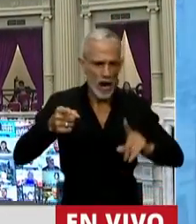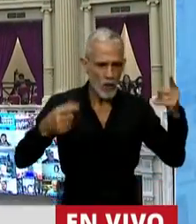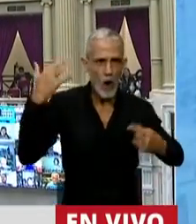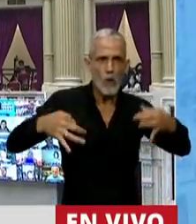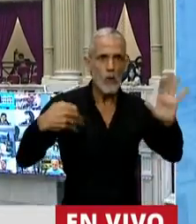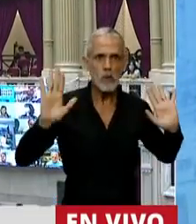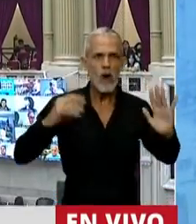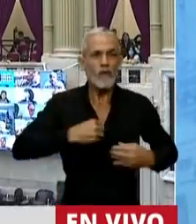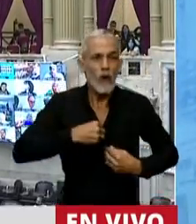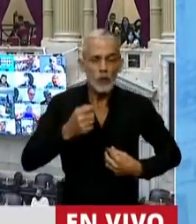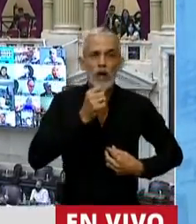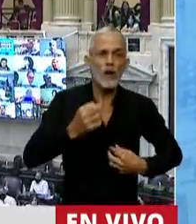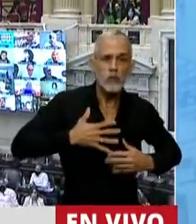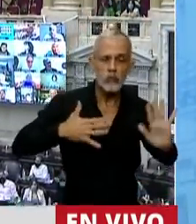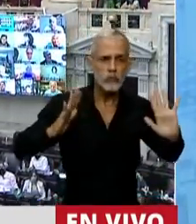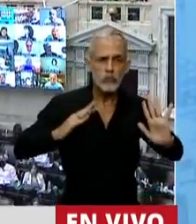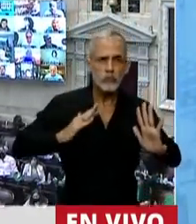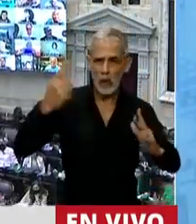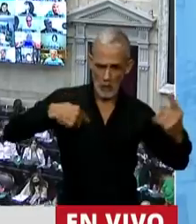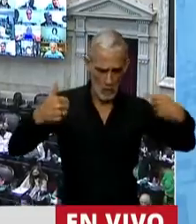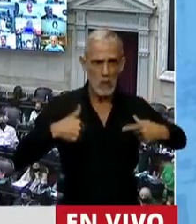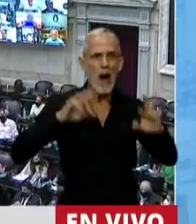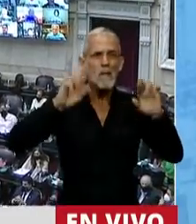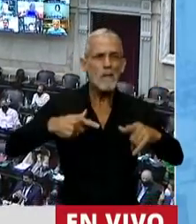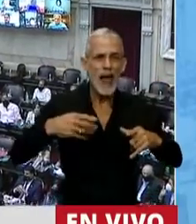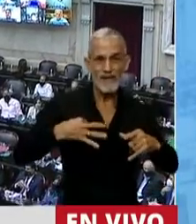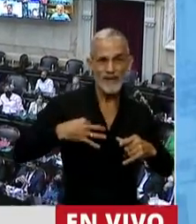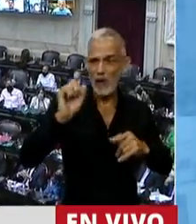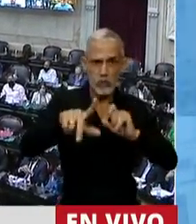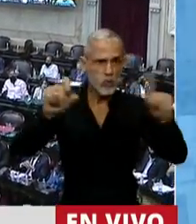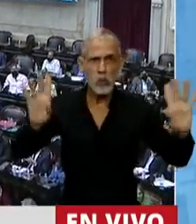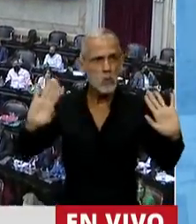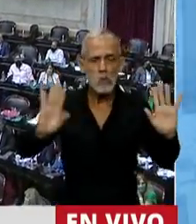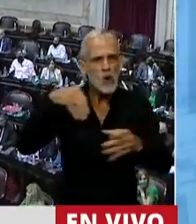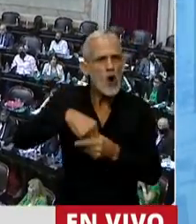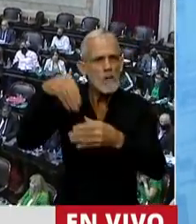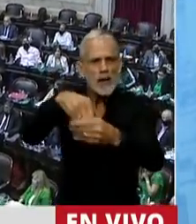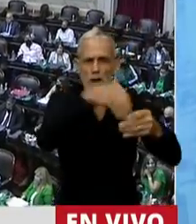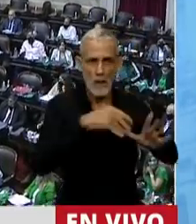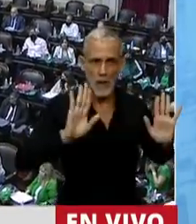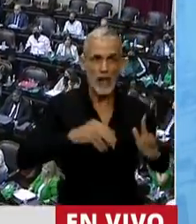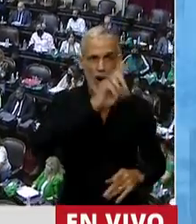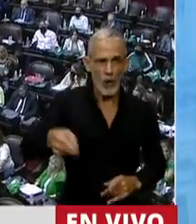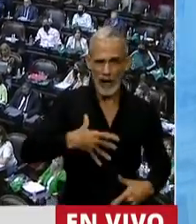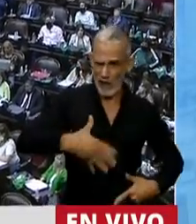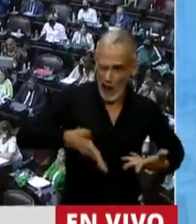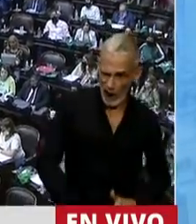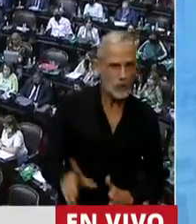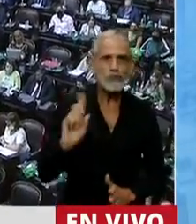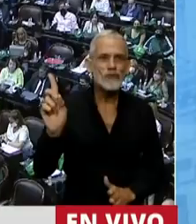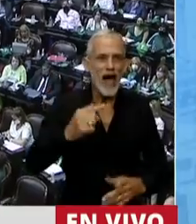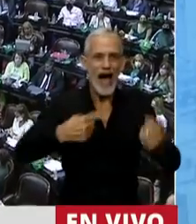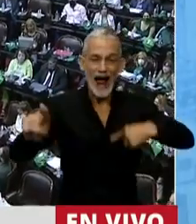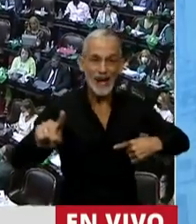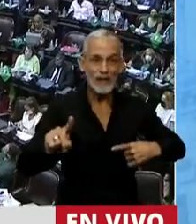a actuar contra su voluntad. Porque no interfiere en el plan de vida de ninguna persona. Porque no obliga a la maternidad. Ni su contrario,